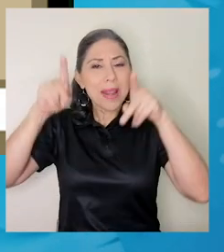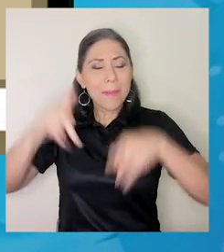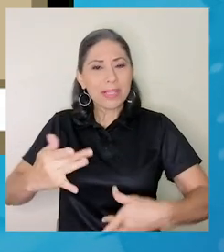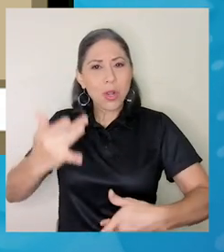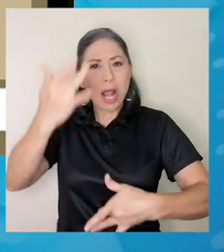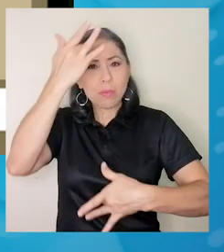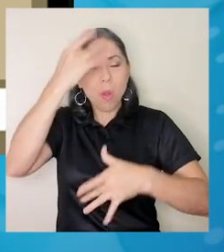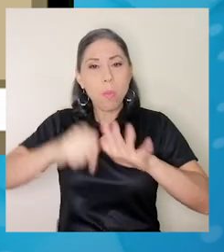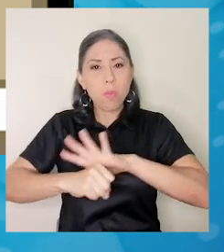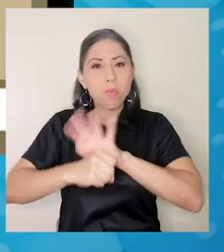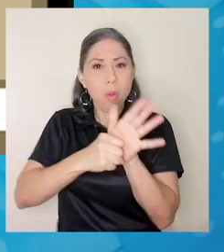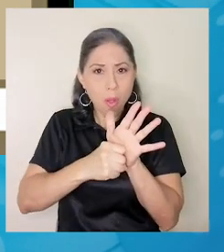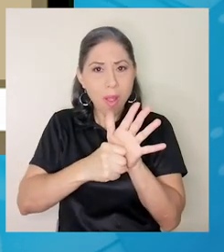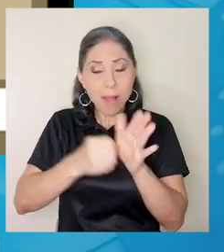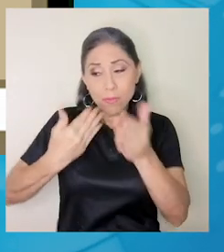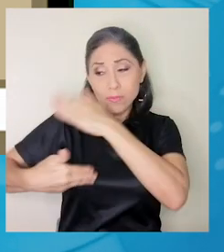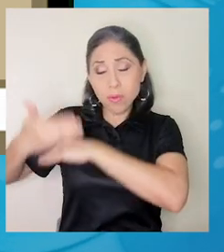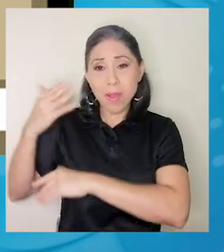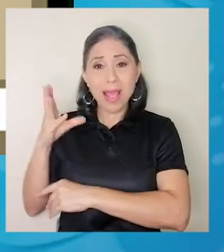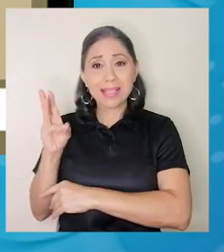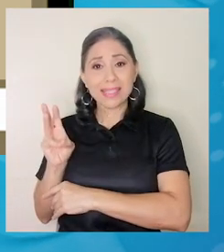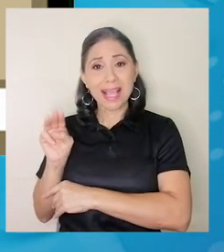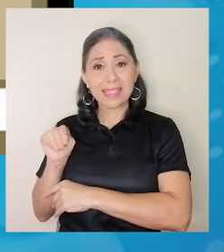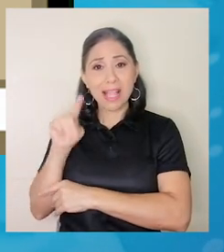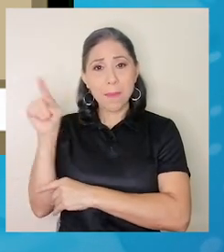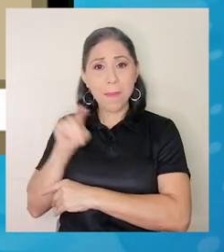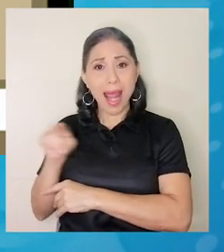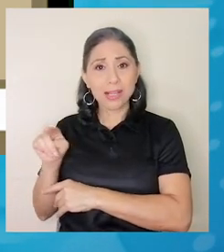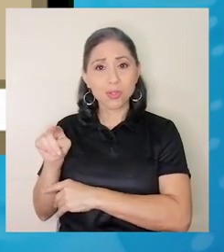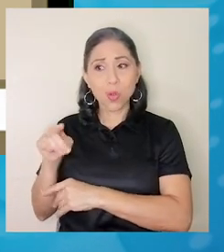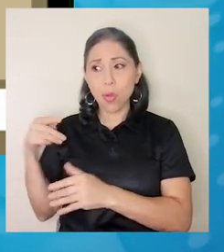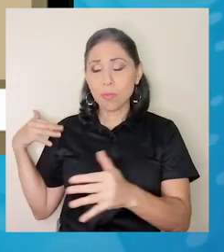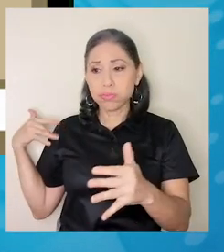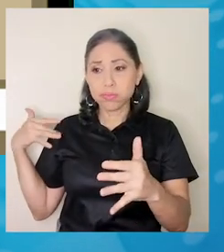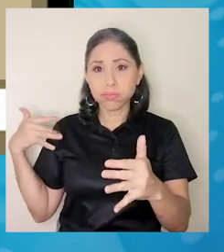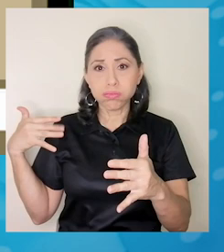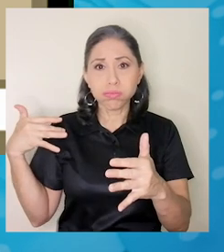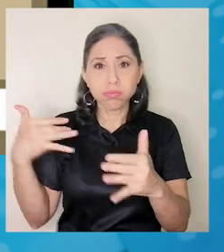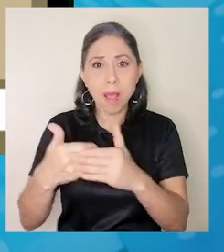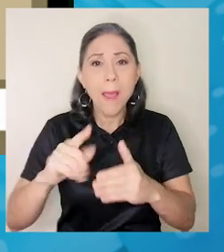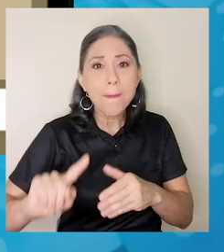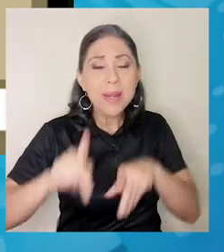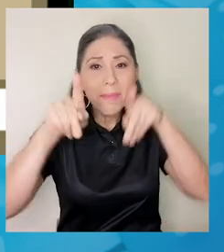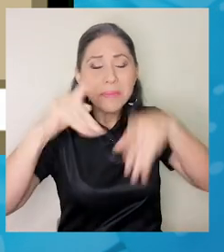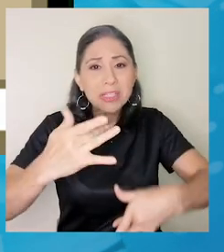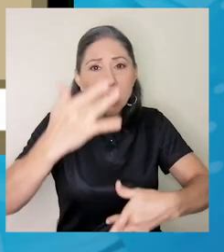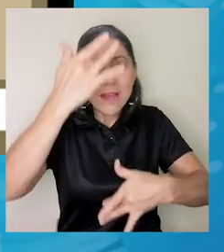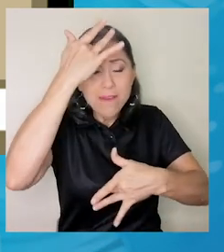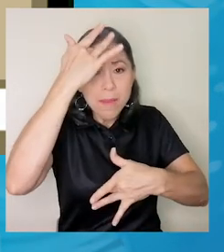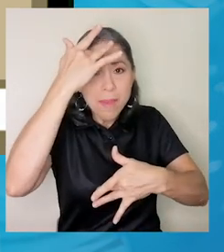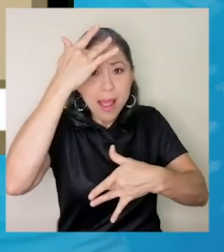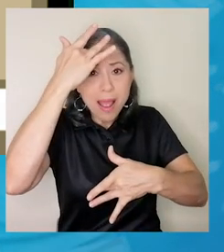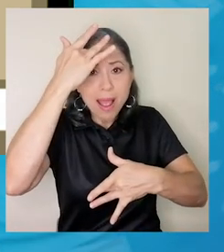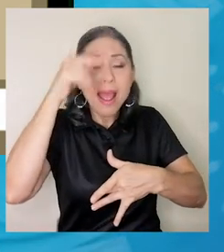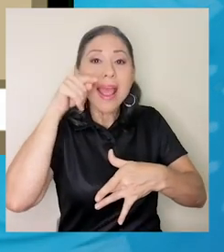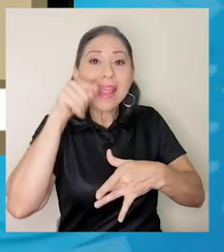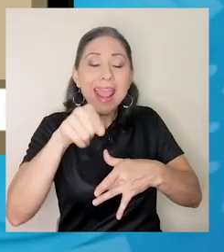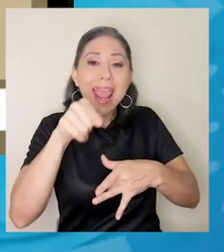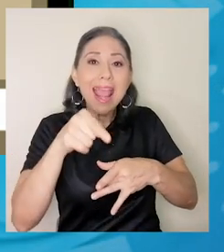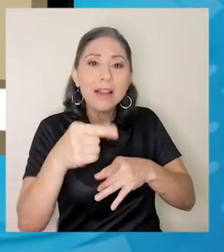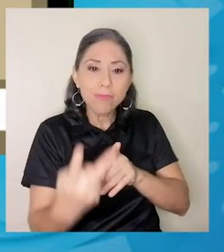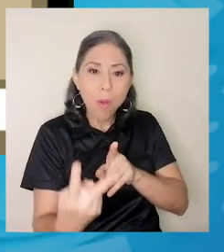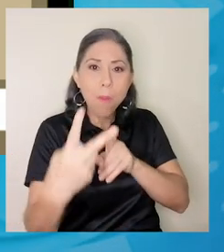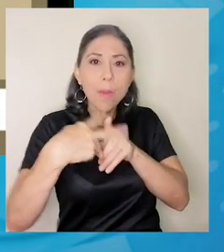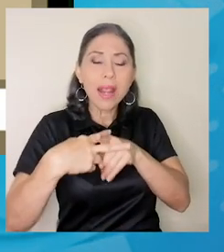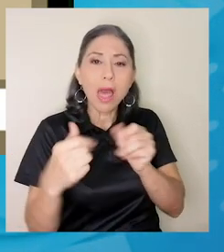COVID-19 el 6 de marzo al primer paciente tratado por una terapia desarrollada en Costa